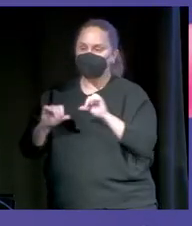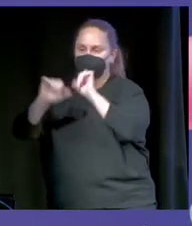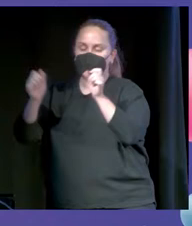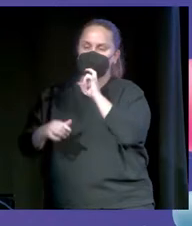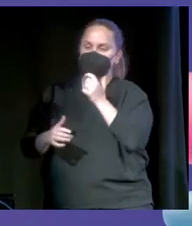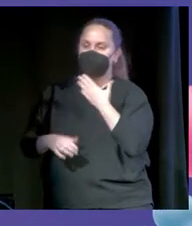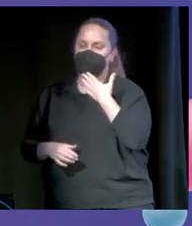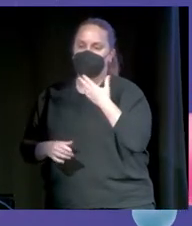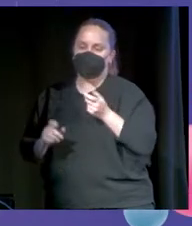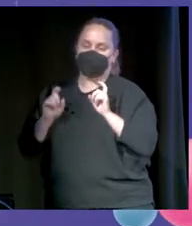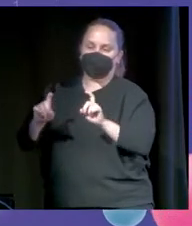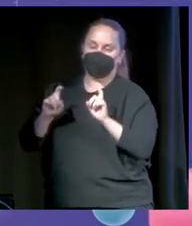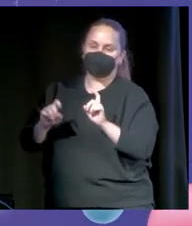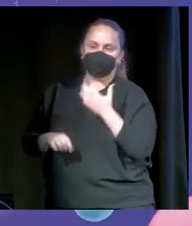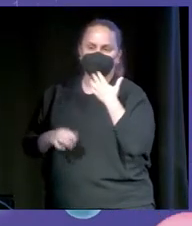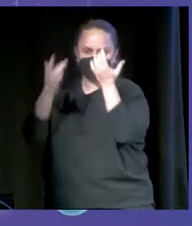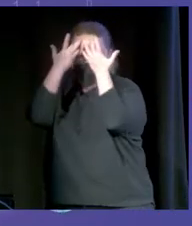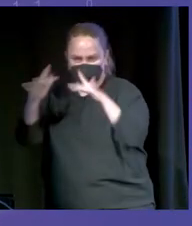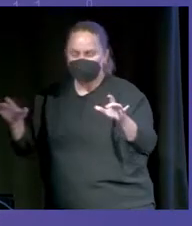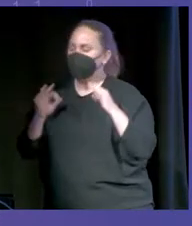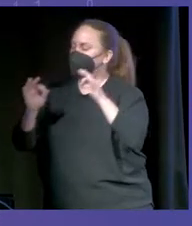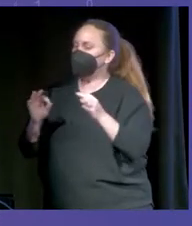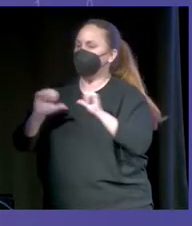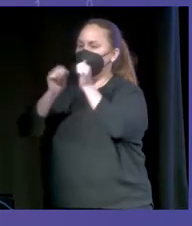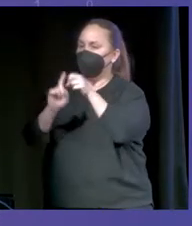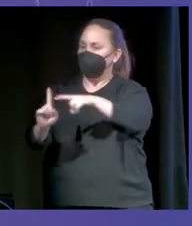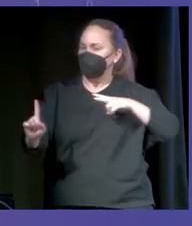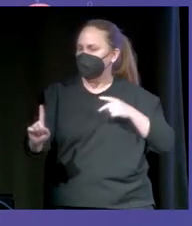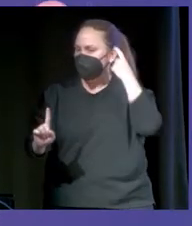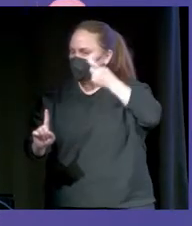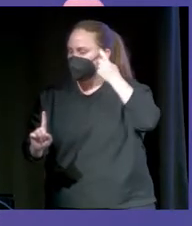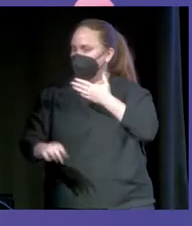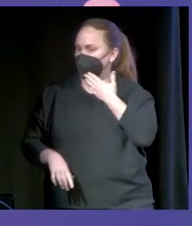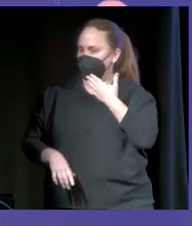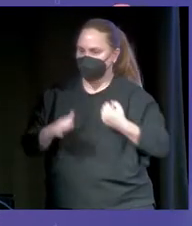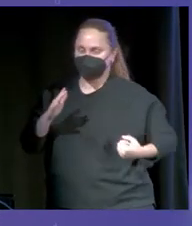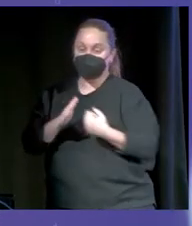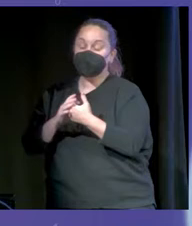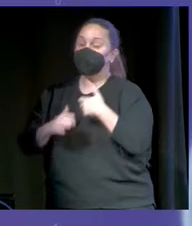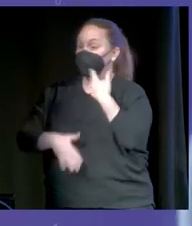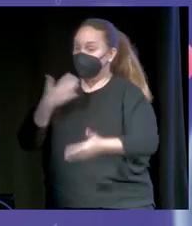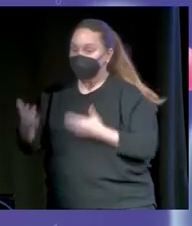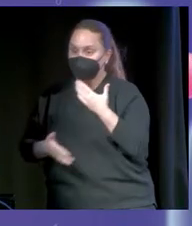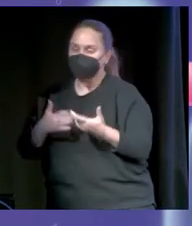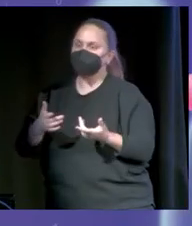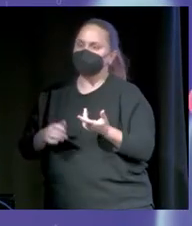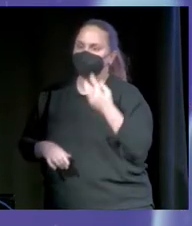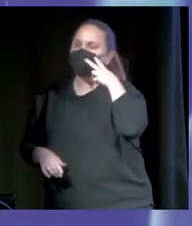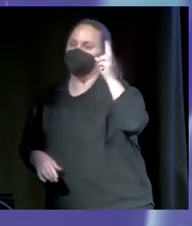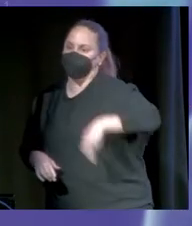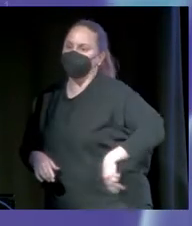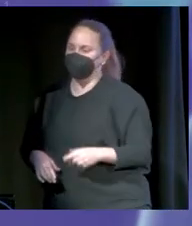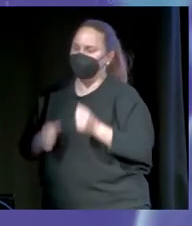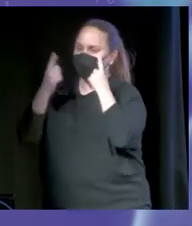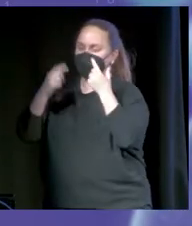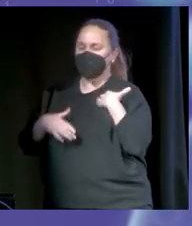divertido. Yo intentaba divulgar siempre de la forma más divertida posible. Y después me dieron la razón, porque se hizo